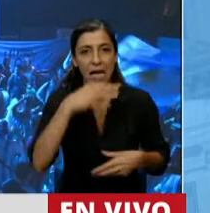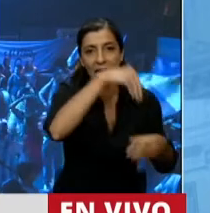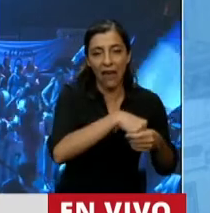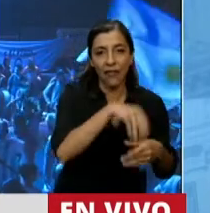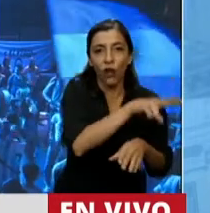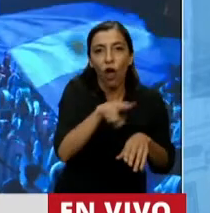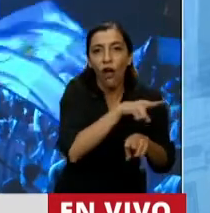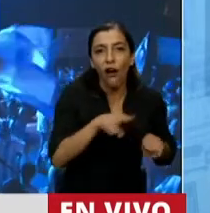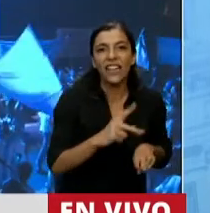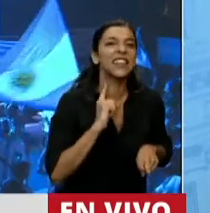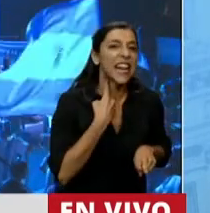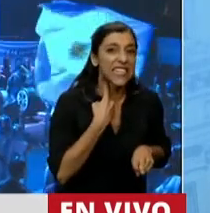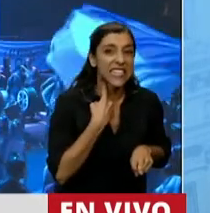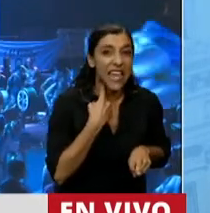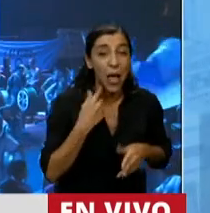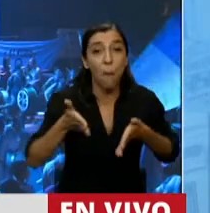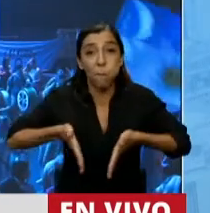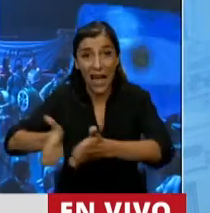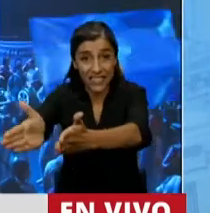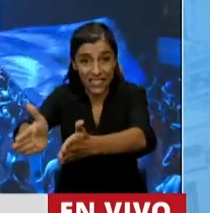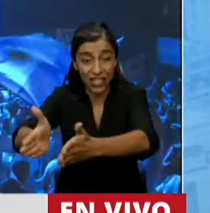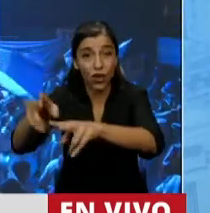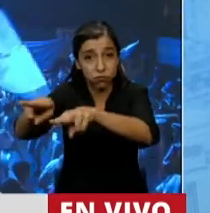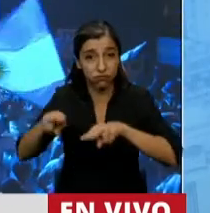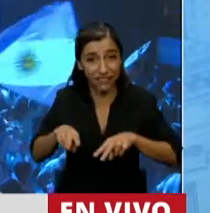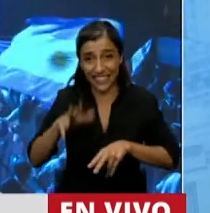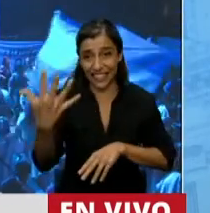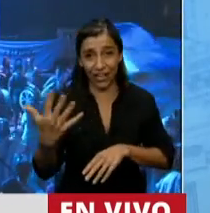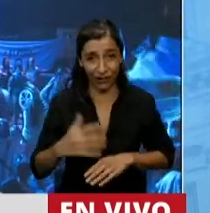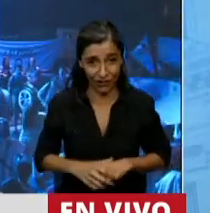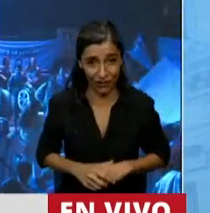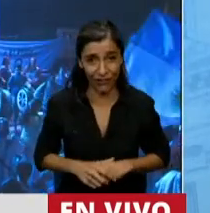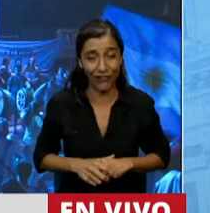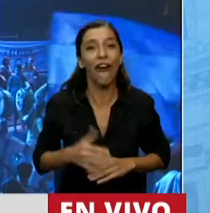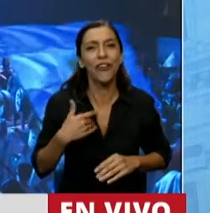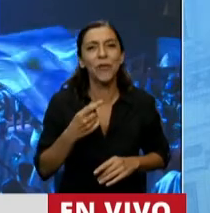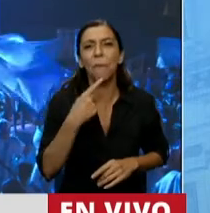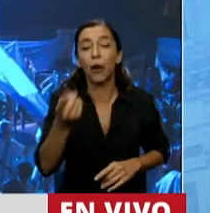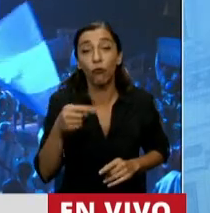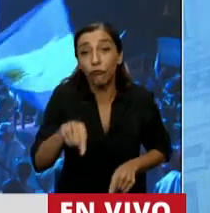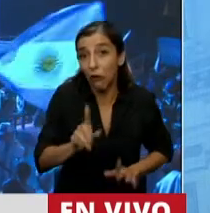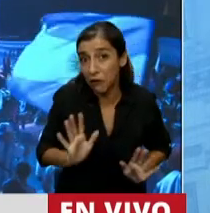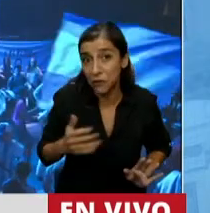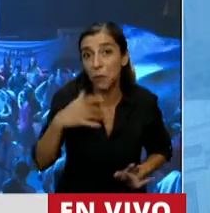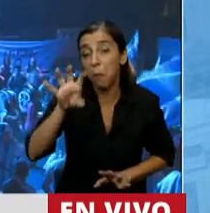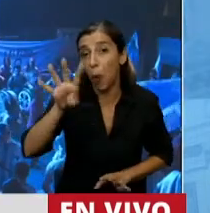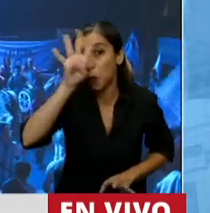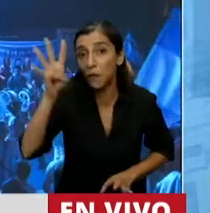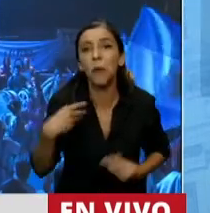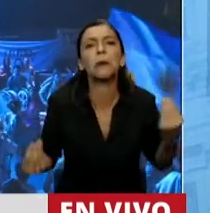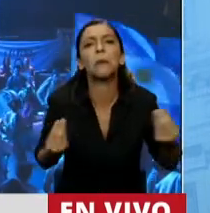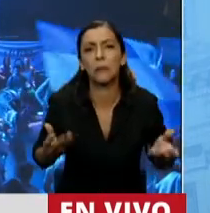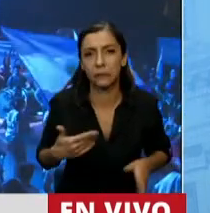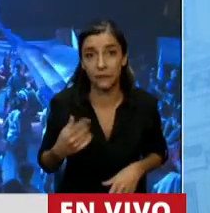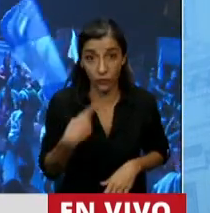camas en los pasillos. Con estos números que estoy contando de la realidad que pasa en la provincia de Formosa, yo quisiera saber si